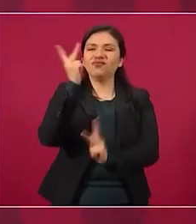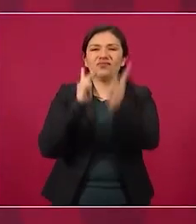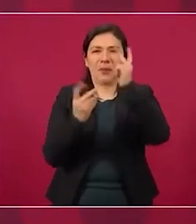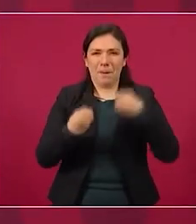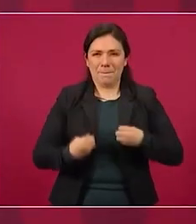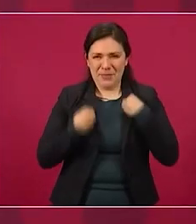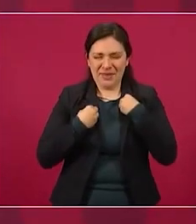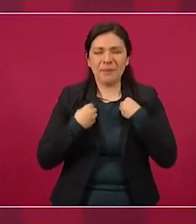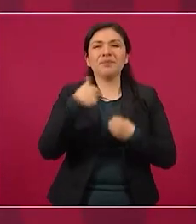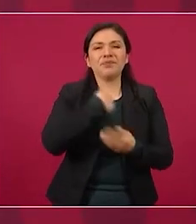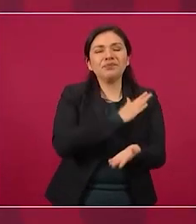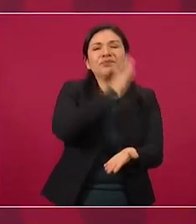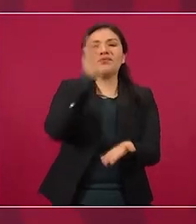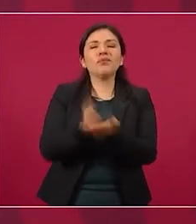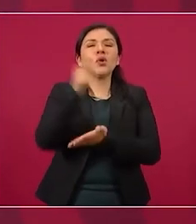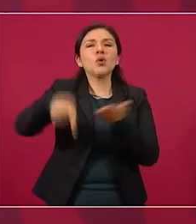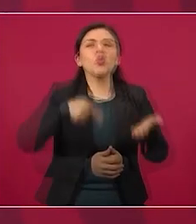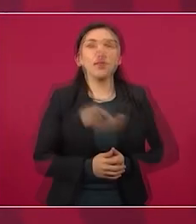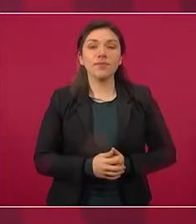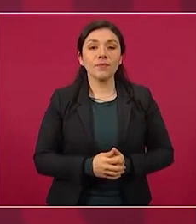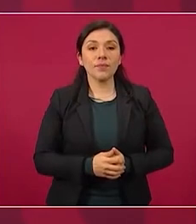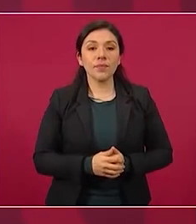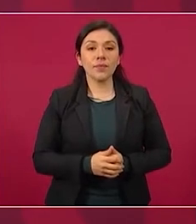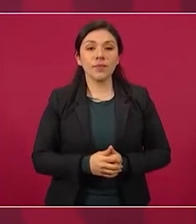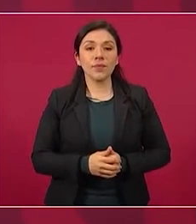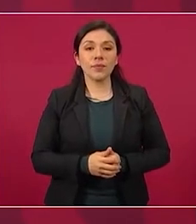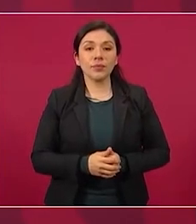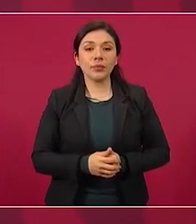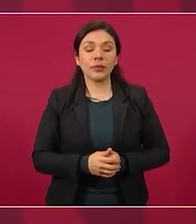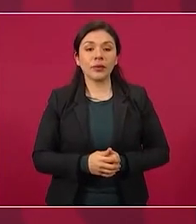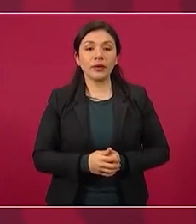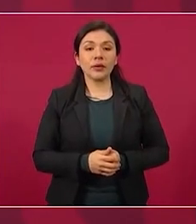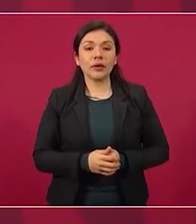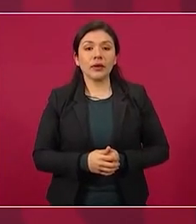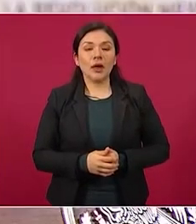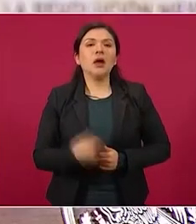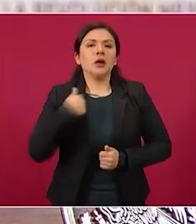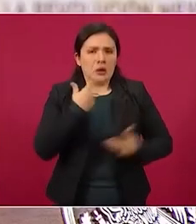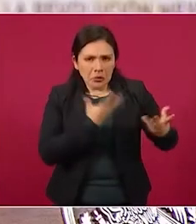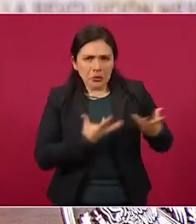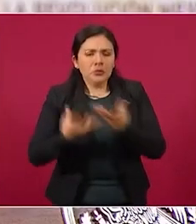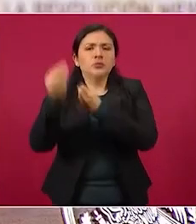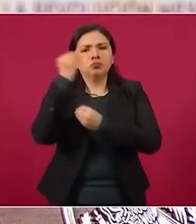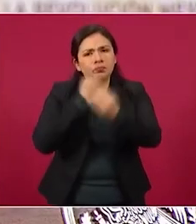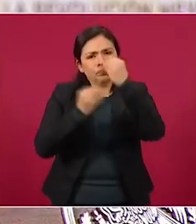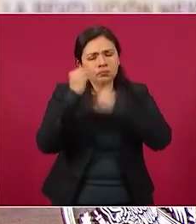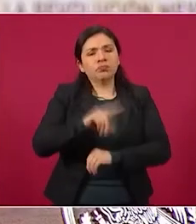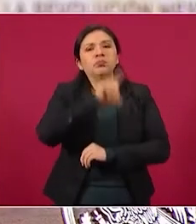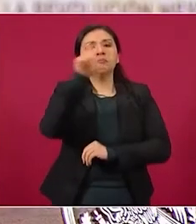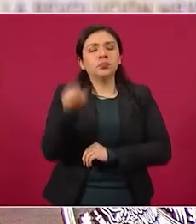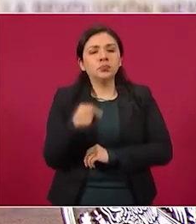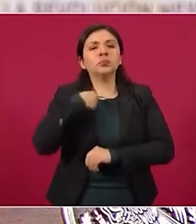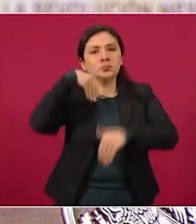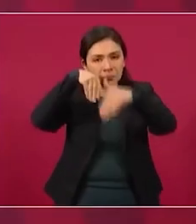arqueológica de Palenque y ahí comimos y luego vamos a la zona,